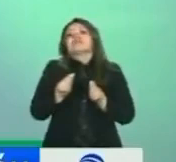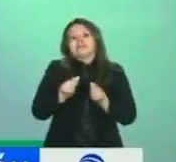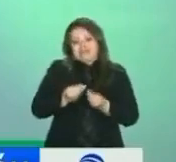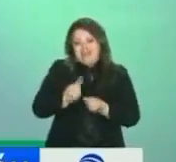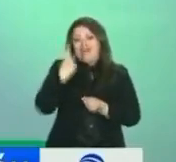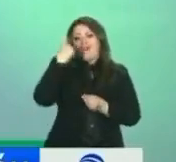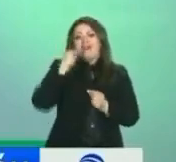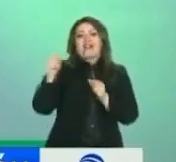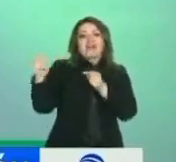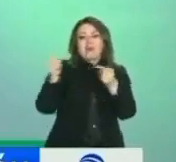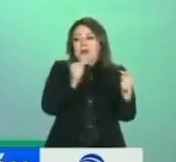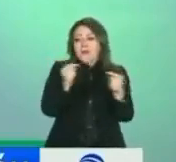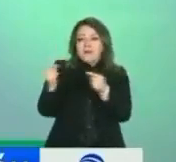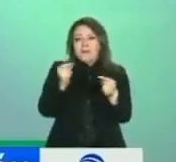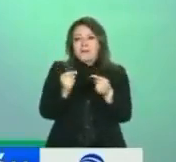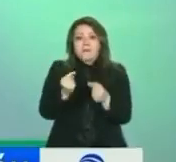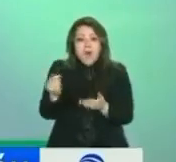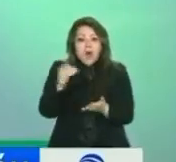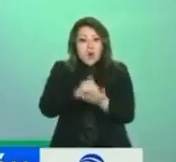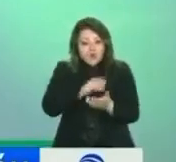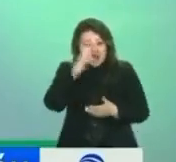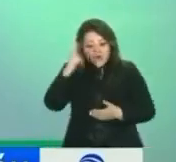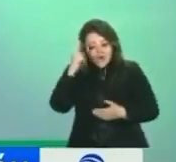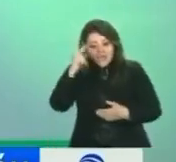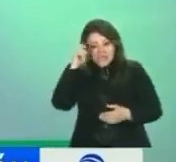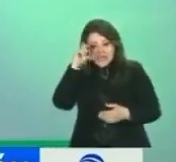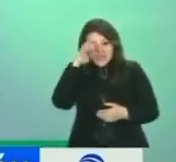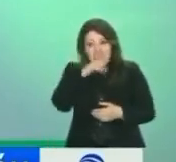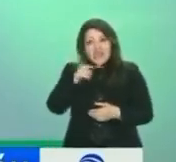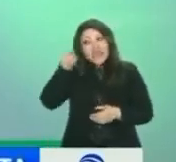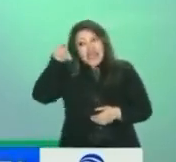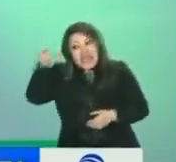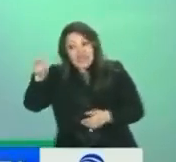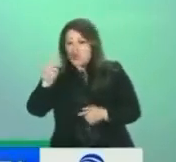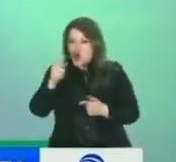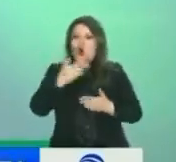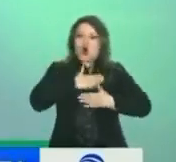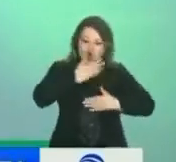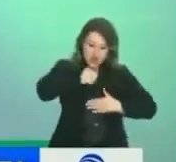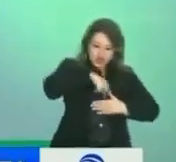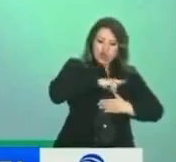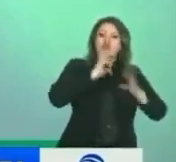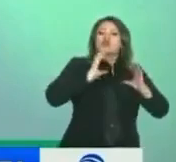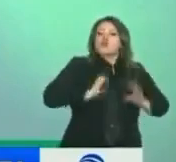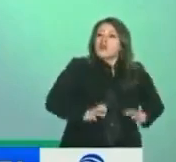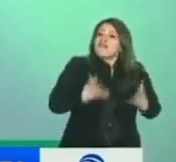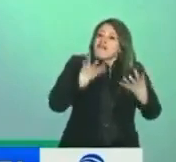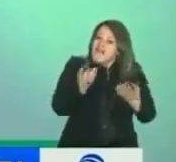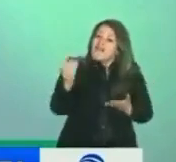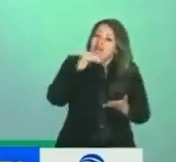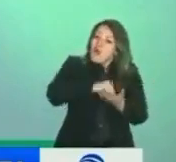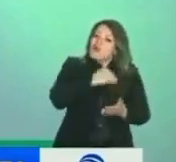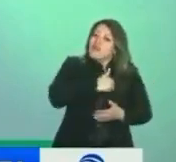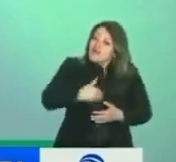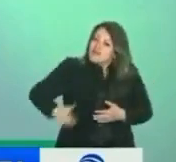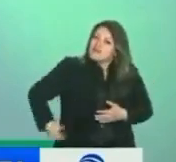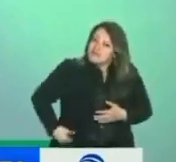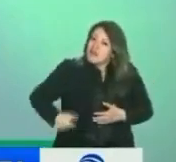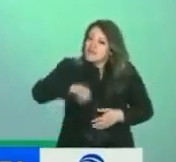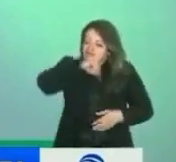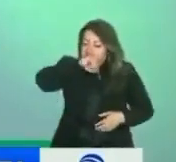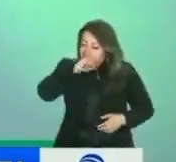una reelección del presidente Gustavo Petro? No es él, somos nosotros, es la ciudadanía y somos los petristas los que